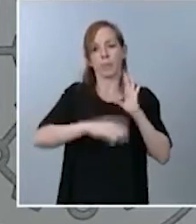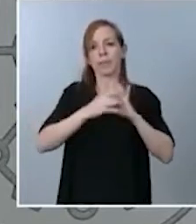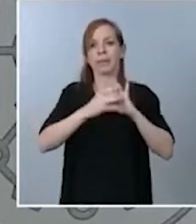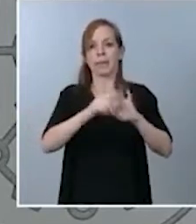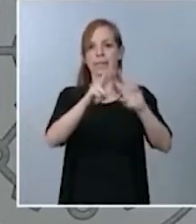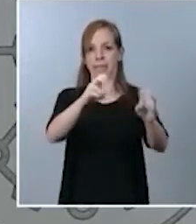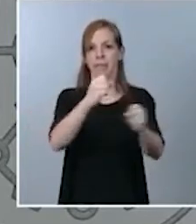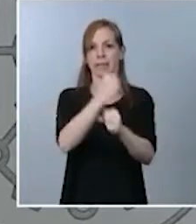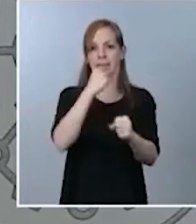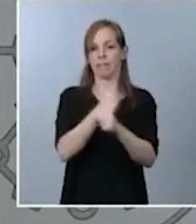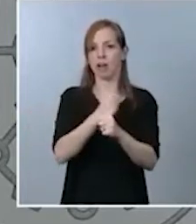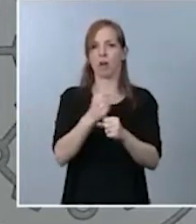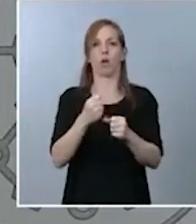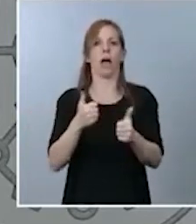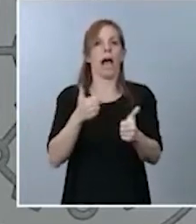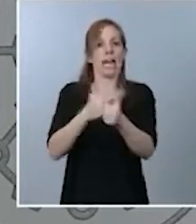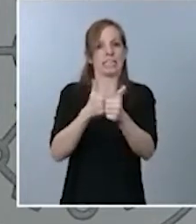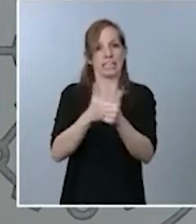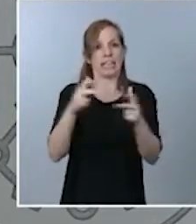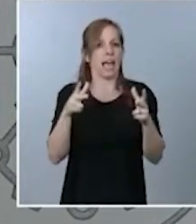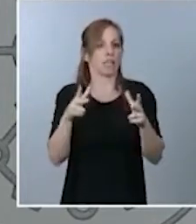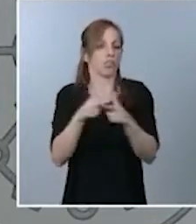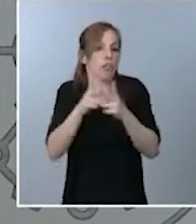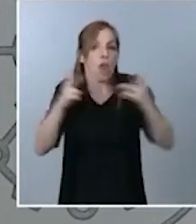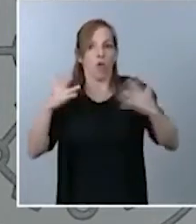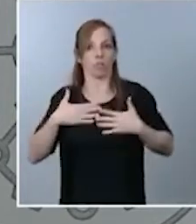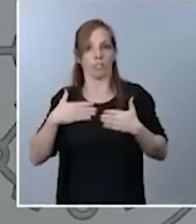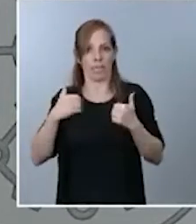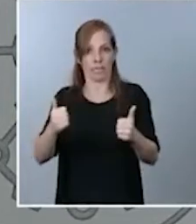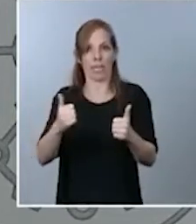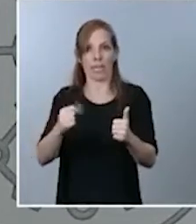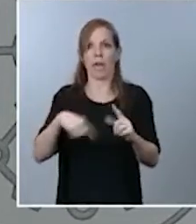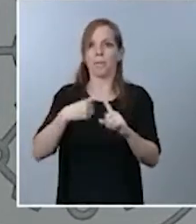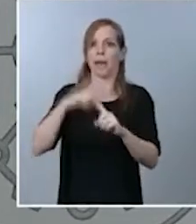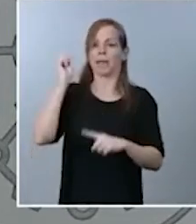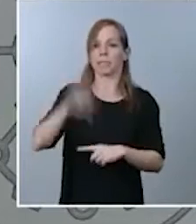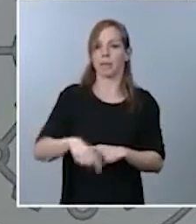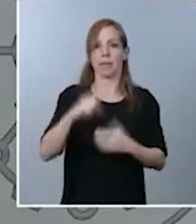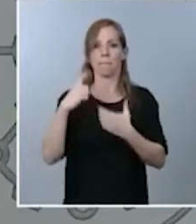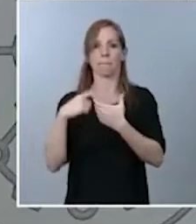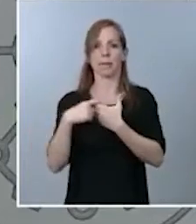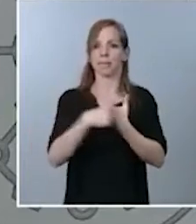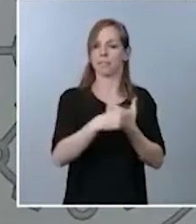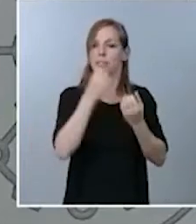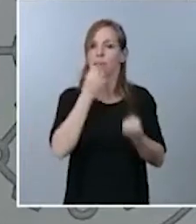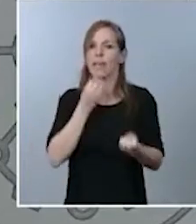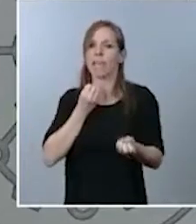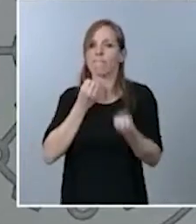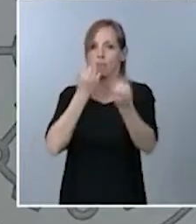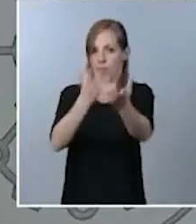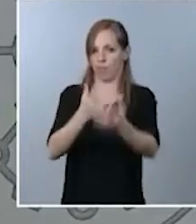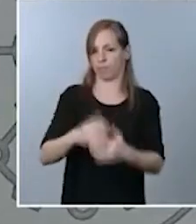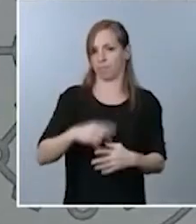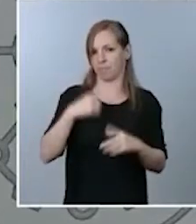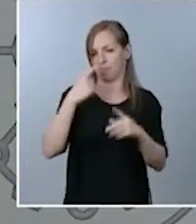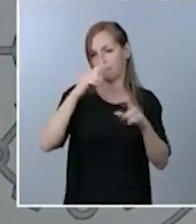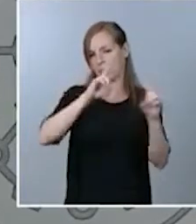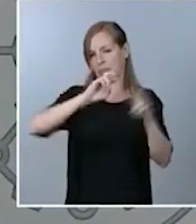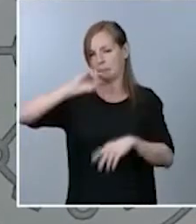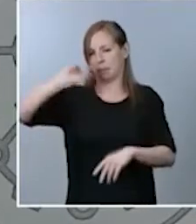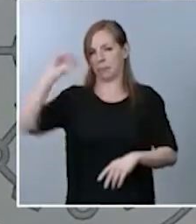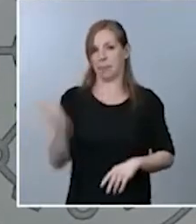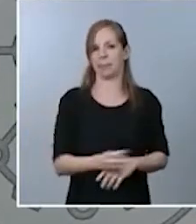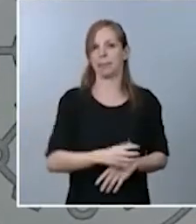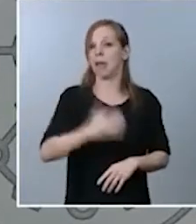asistencia social o la sanitaria y la participación e información, entre otras materias. Reconoce, por ejemplo, el